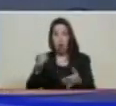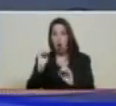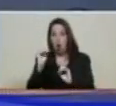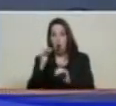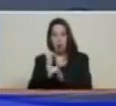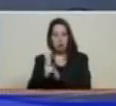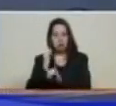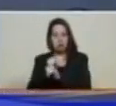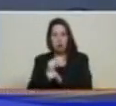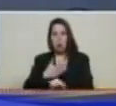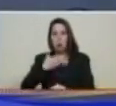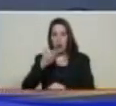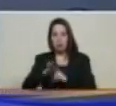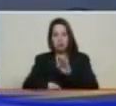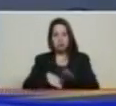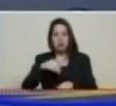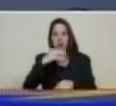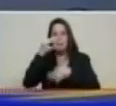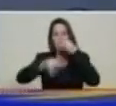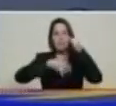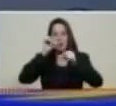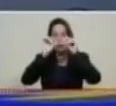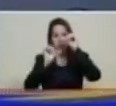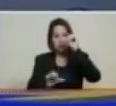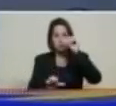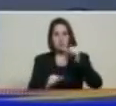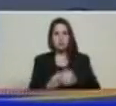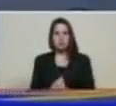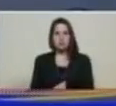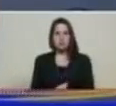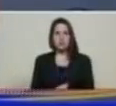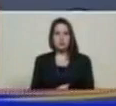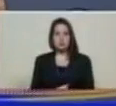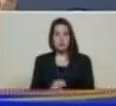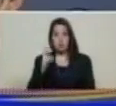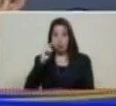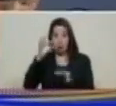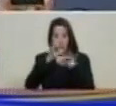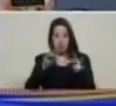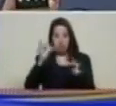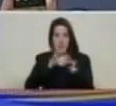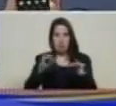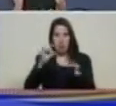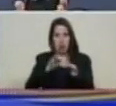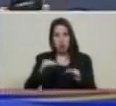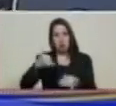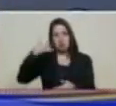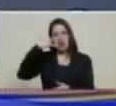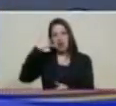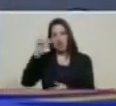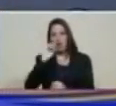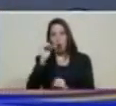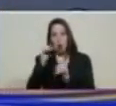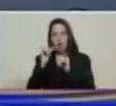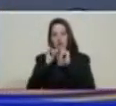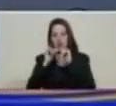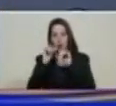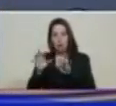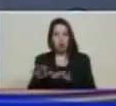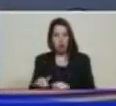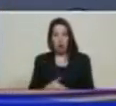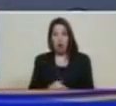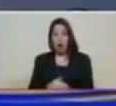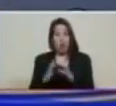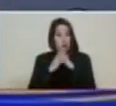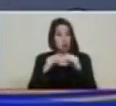llevará... Ustedes pueden bajar la aplicación del petro para tener su billetera digital. Ya los venezolanos